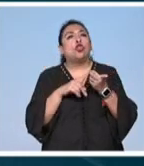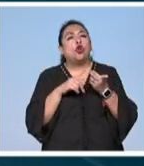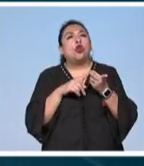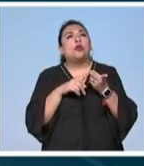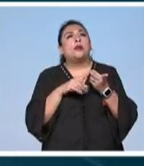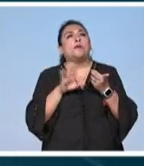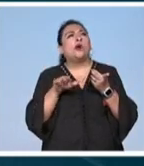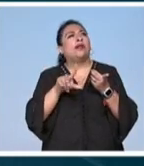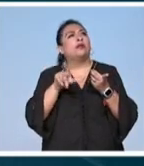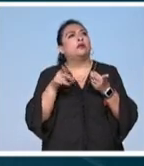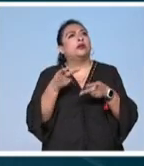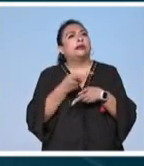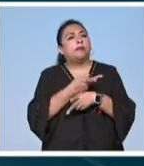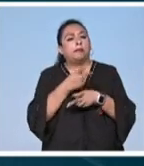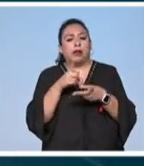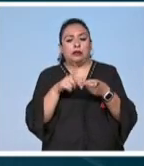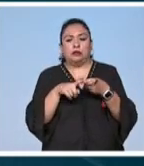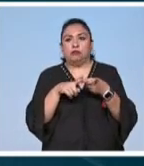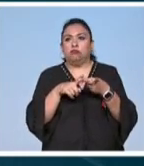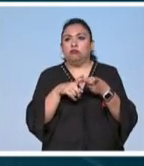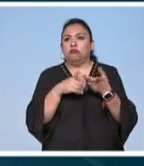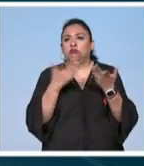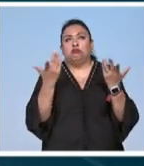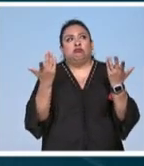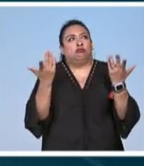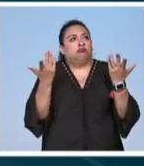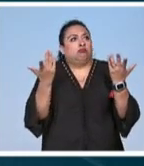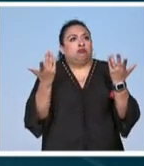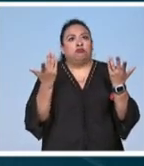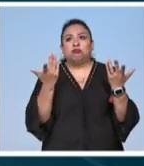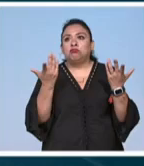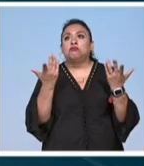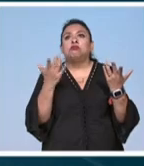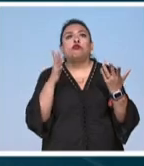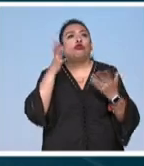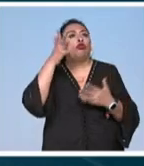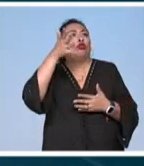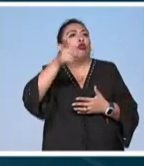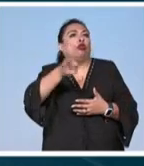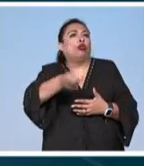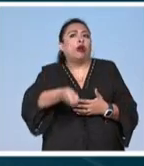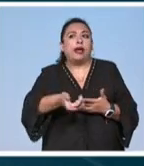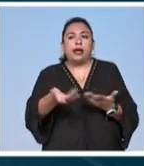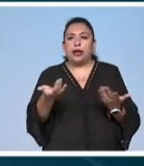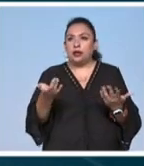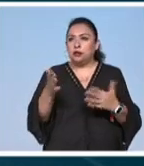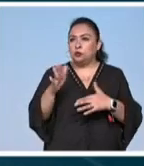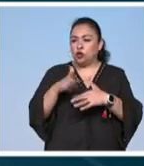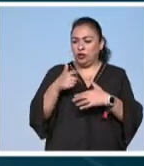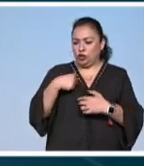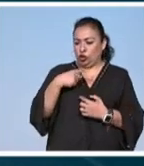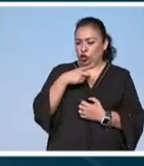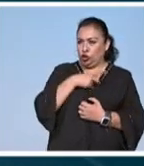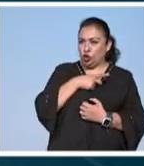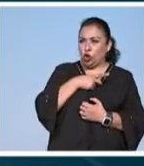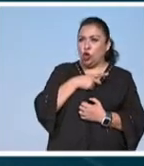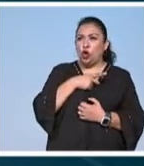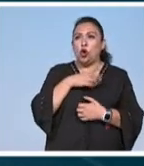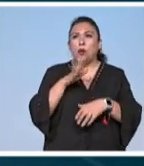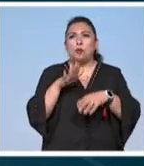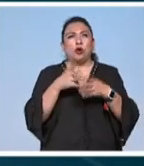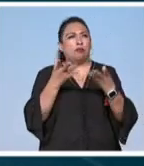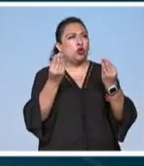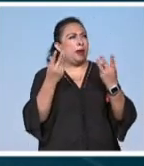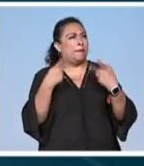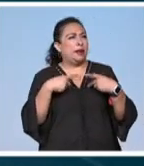después de la muerte este pues no sé que que tenemos para el futuro por qué estamos solos y o por qué estamos